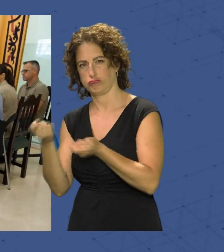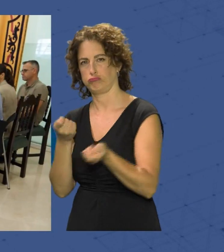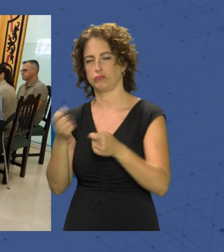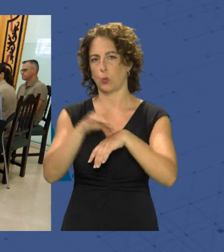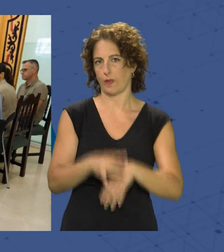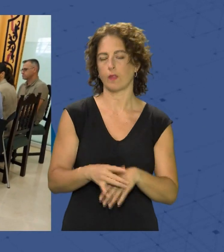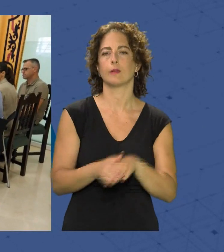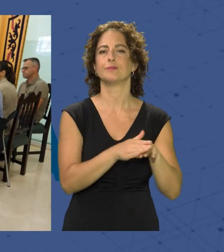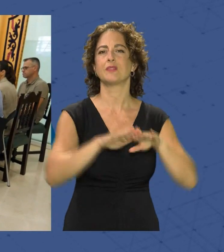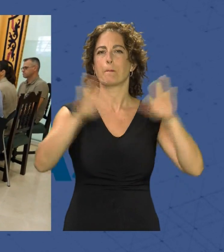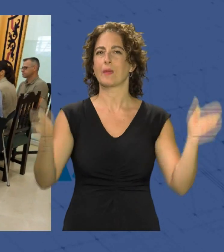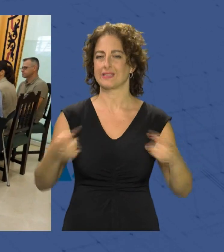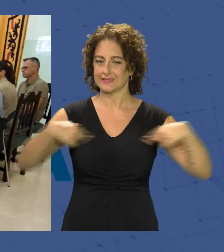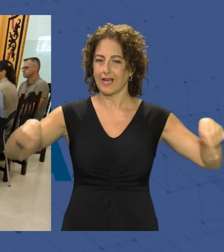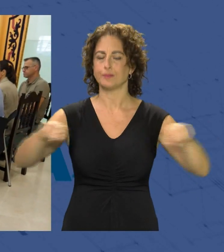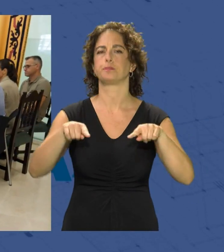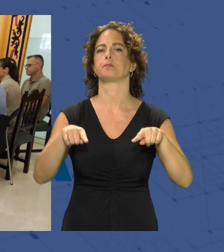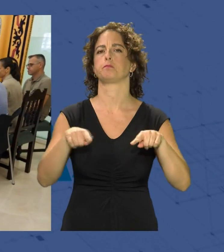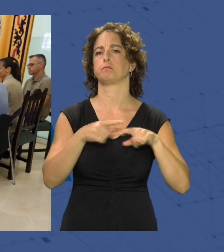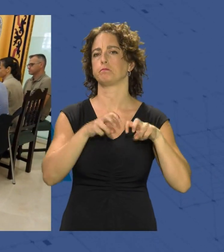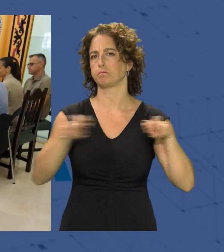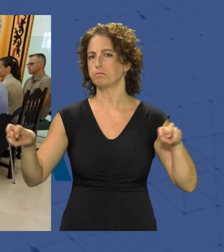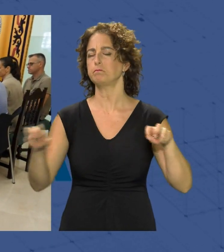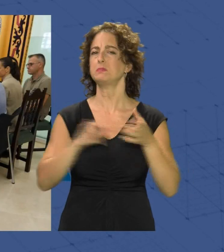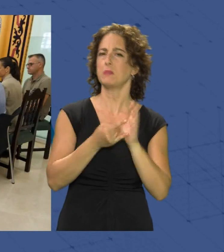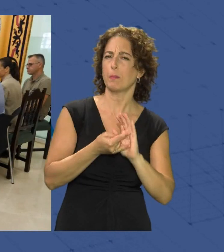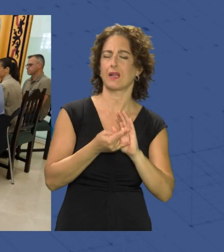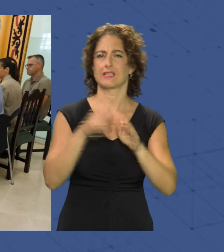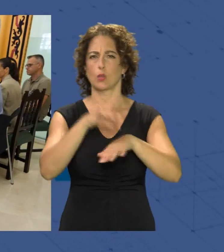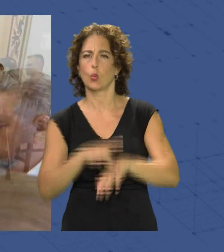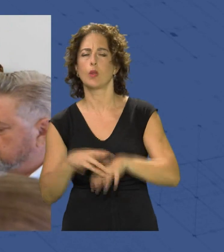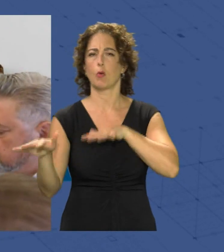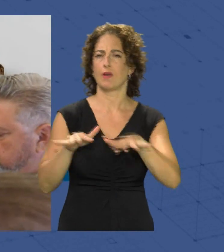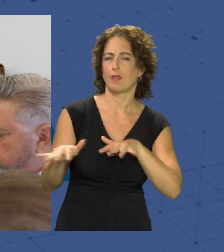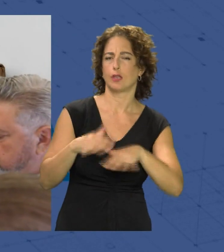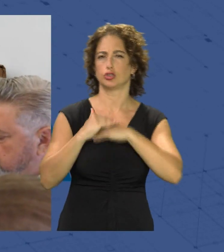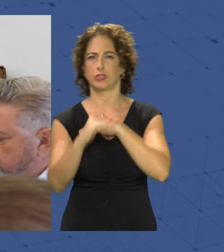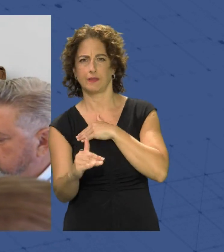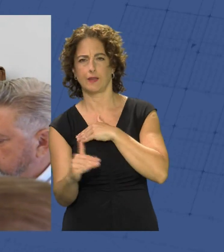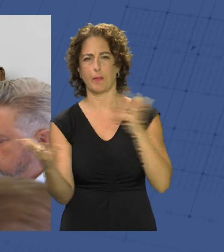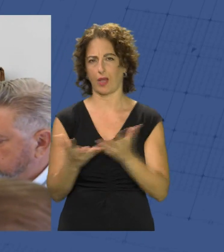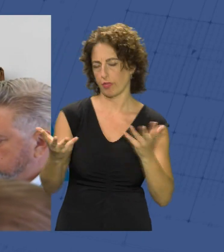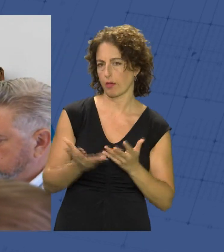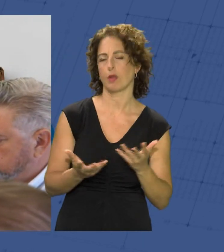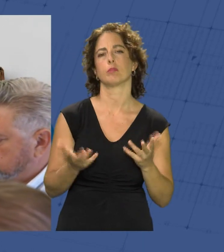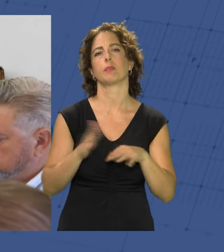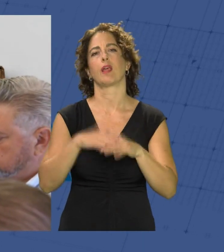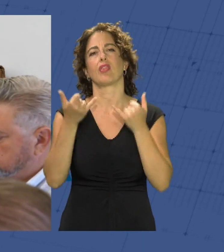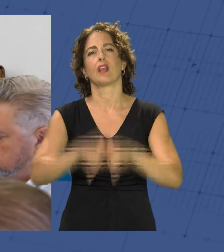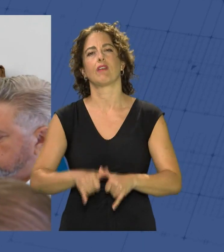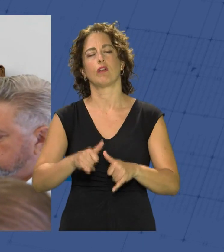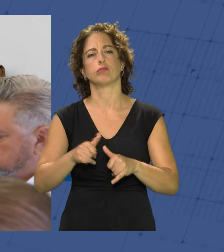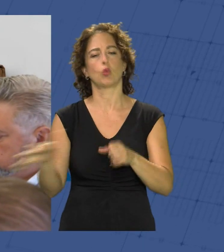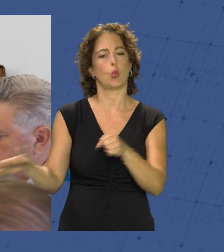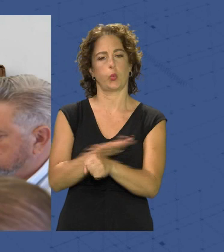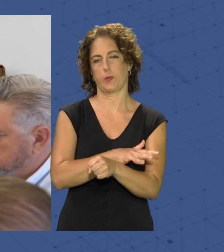Sobre la mesa de esta Junta de Seguridad Local los diferentes planes de seguridad y emergencia movilidad y sostenibilidad que procurarán a la celebración del festival la cobertura